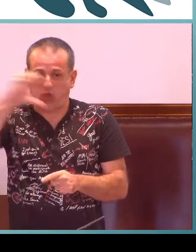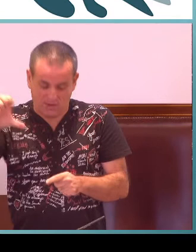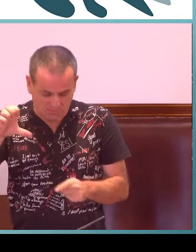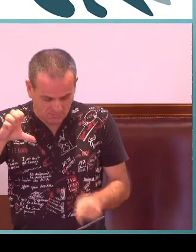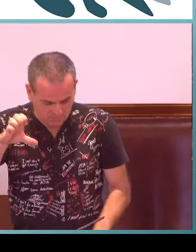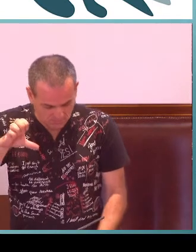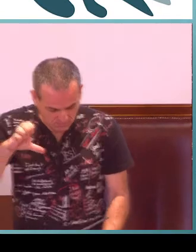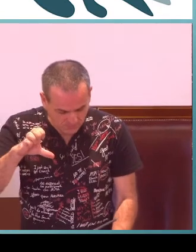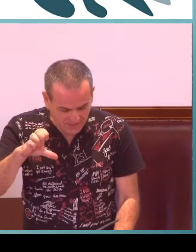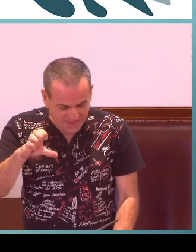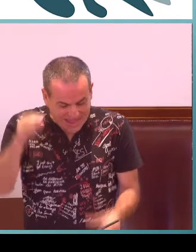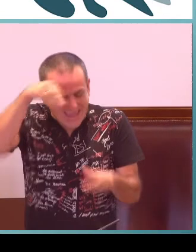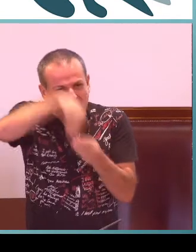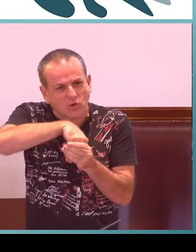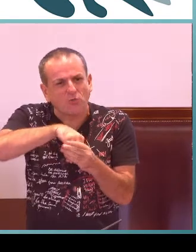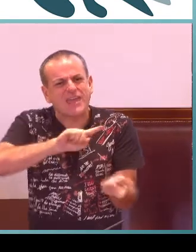lo que es la 11.